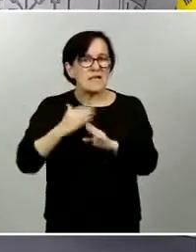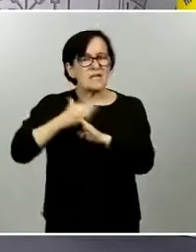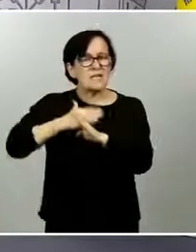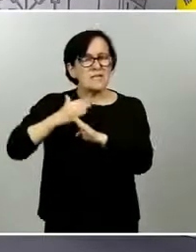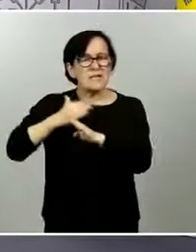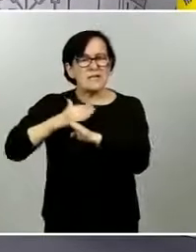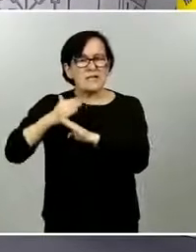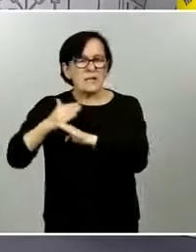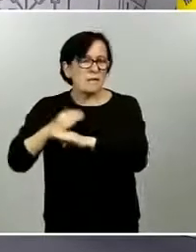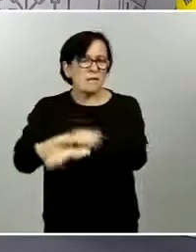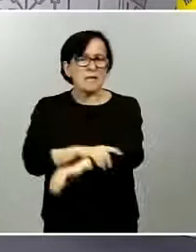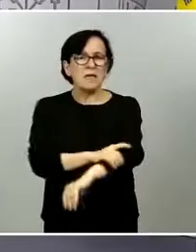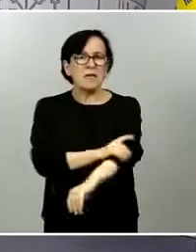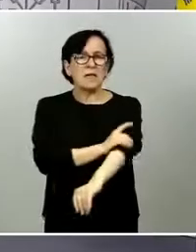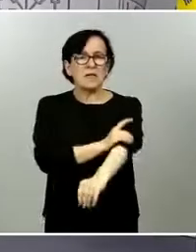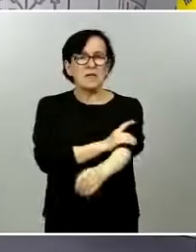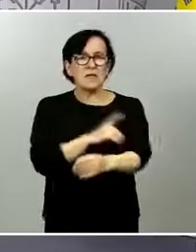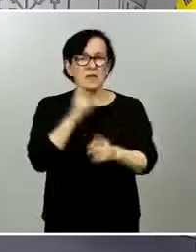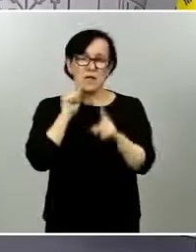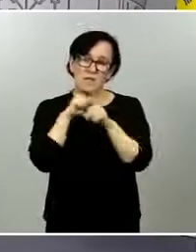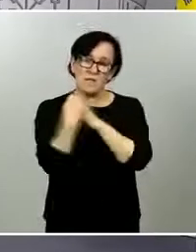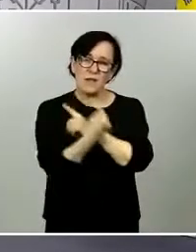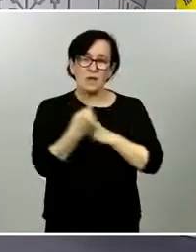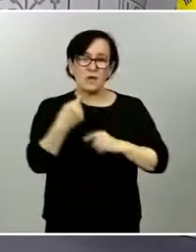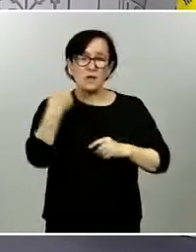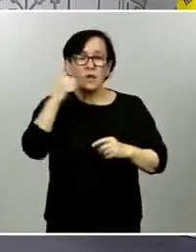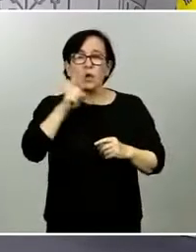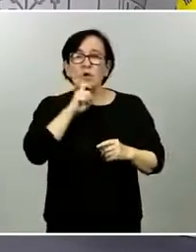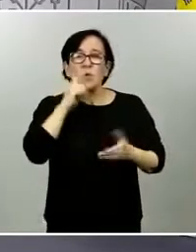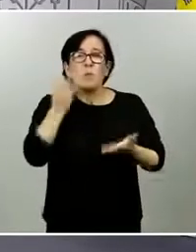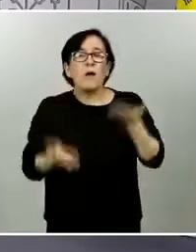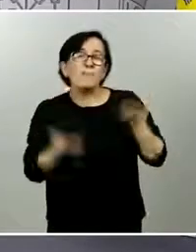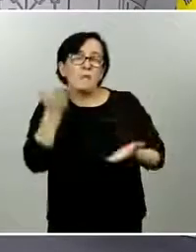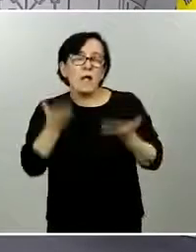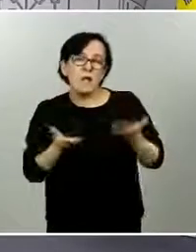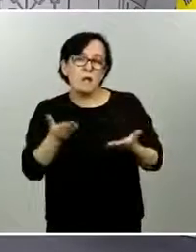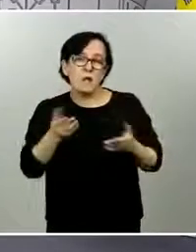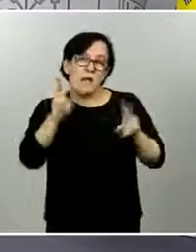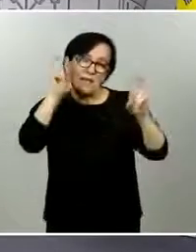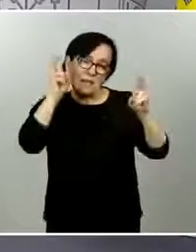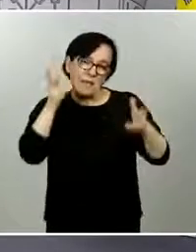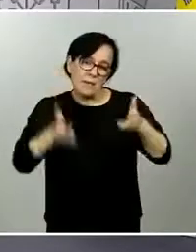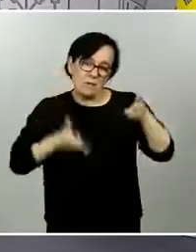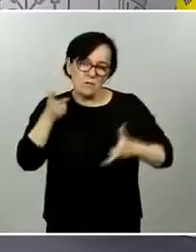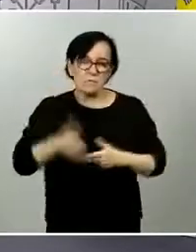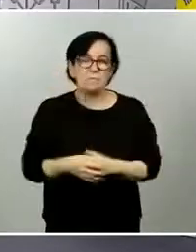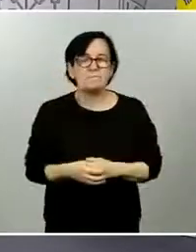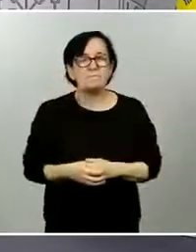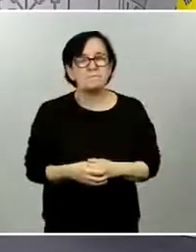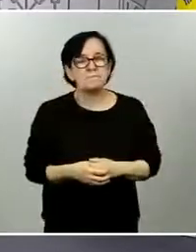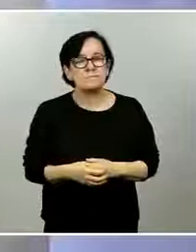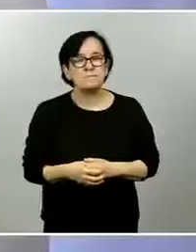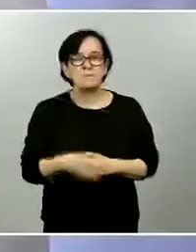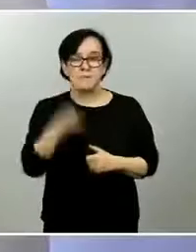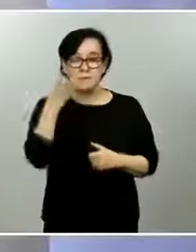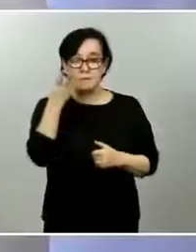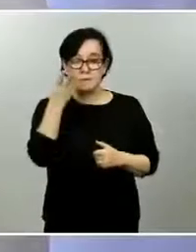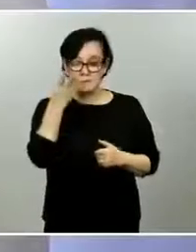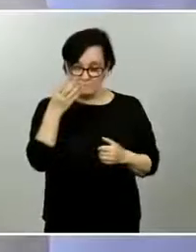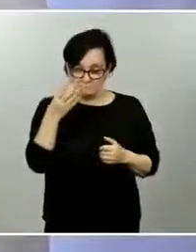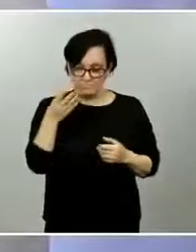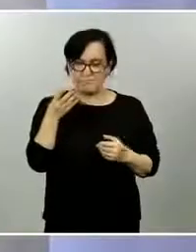hubo dudas a la hora de pasar a Euskadi a esa primera fase no sé si todos los territorios estaban a la misma al mismo nivel de